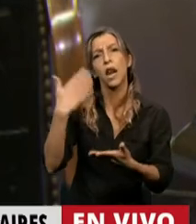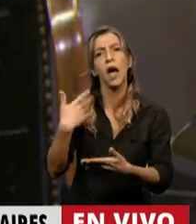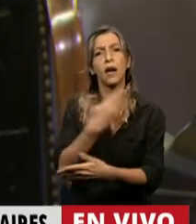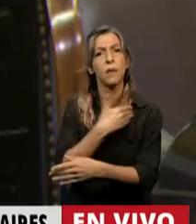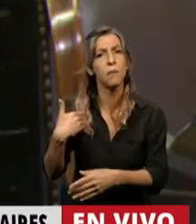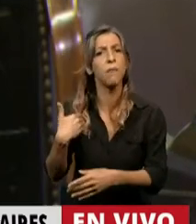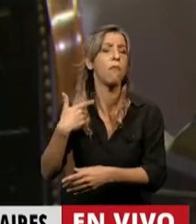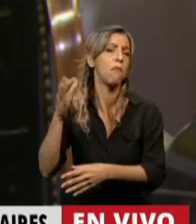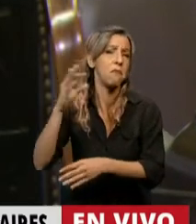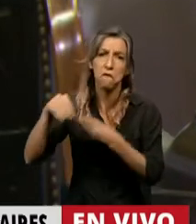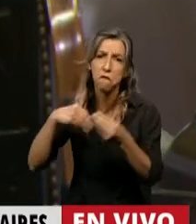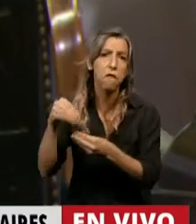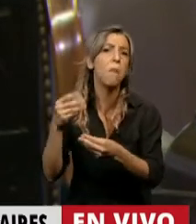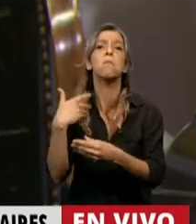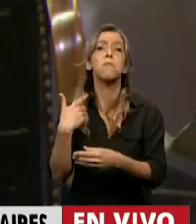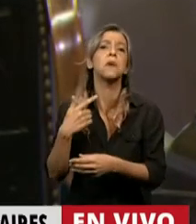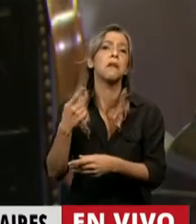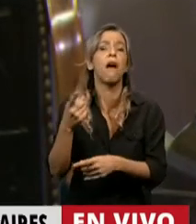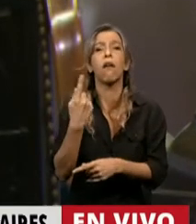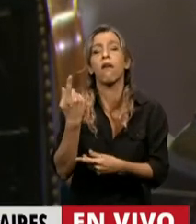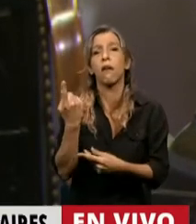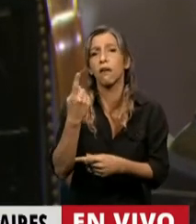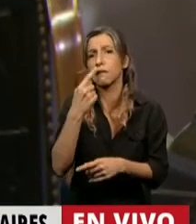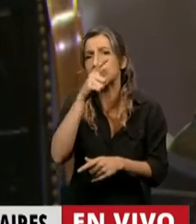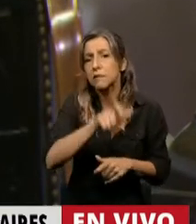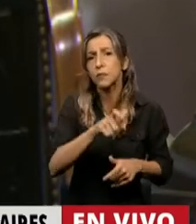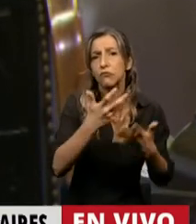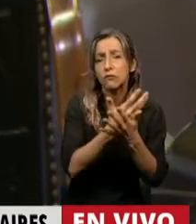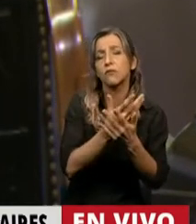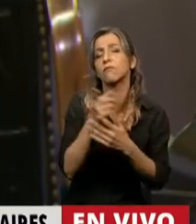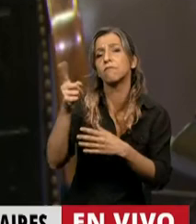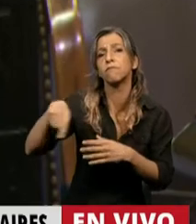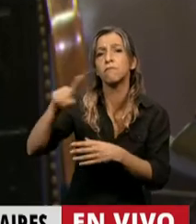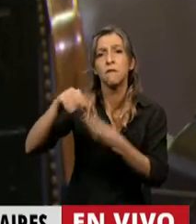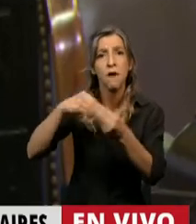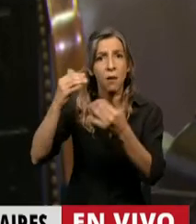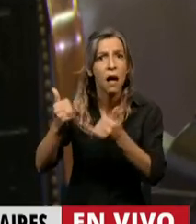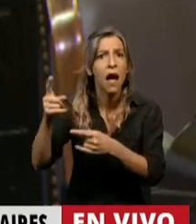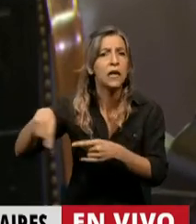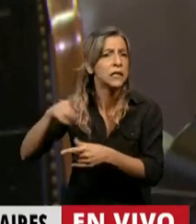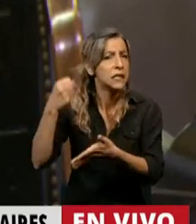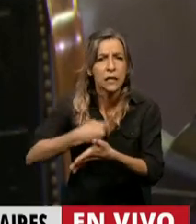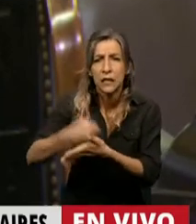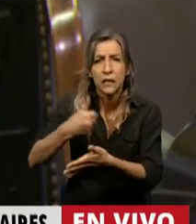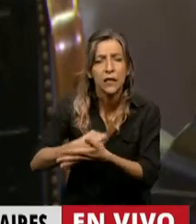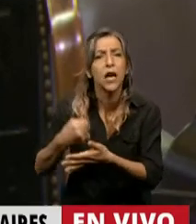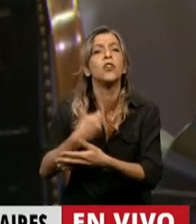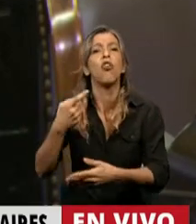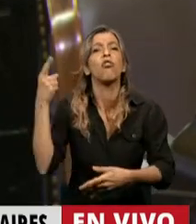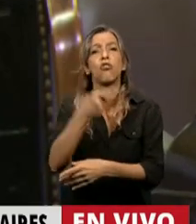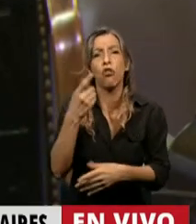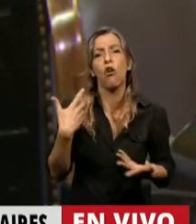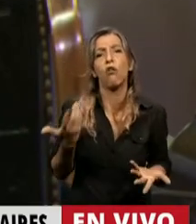las víctimas de trata de personas y a quienes se organizan y luchan contra este flagelo